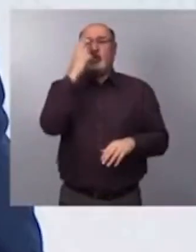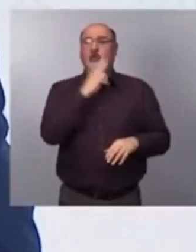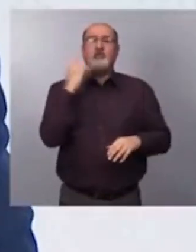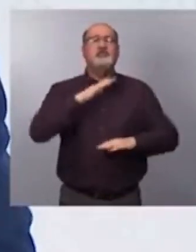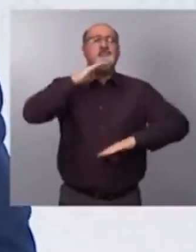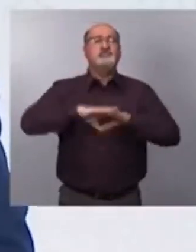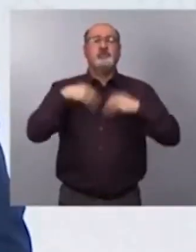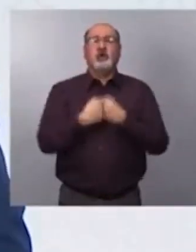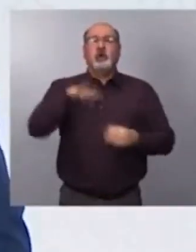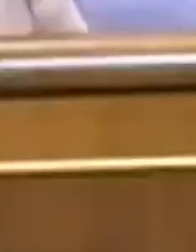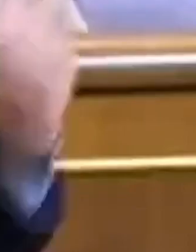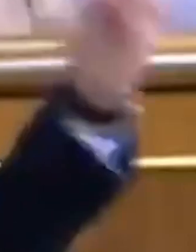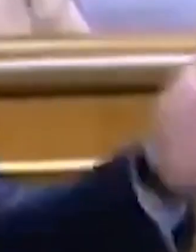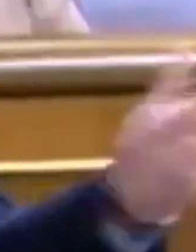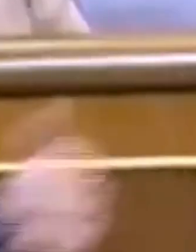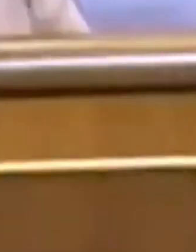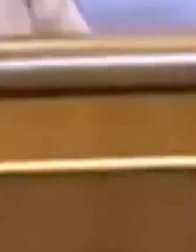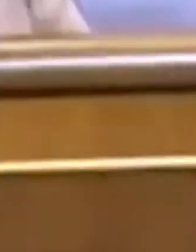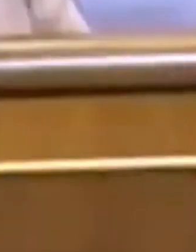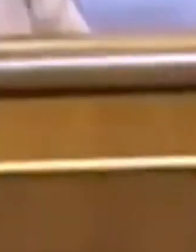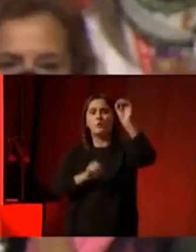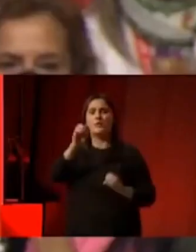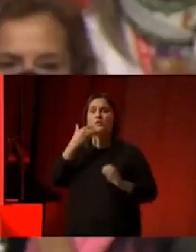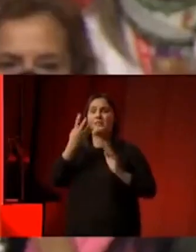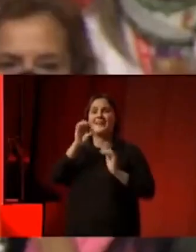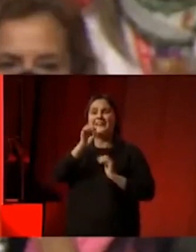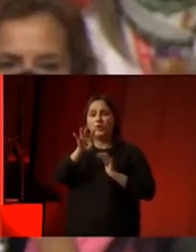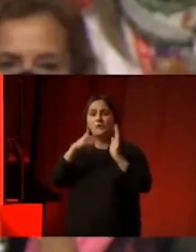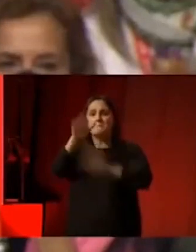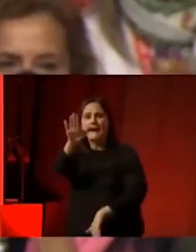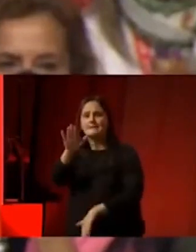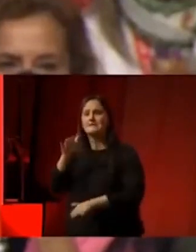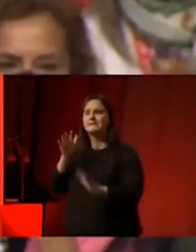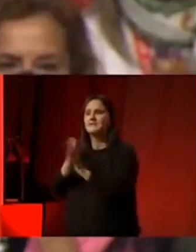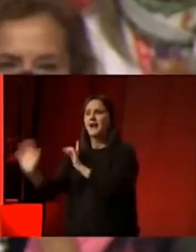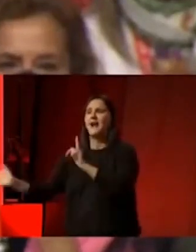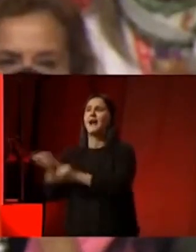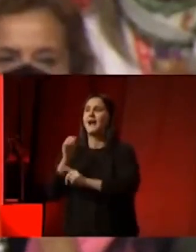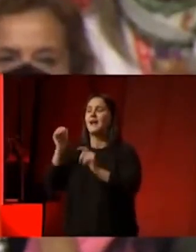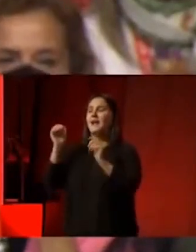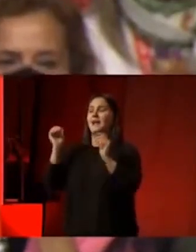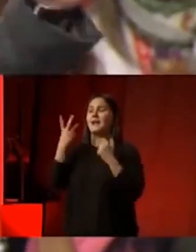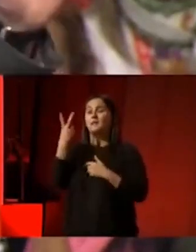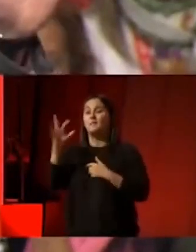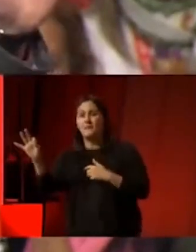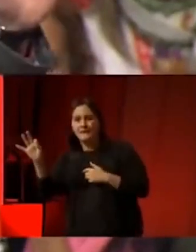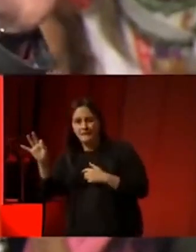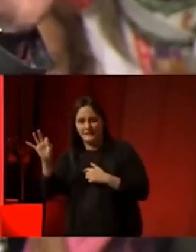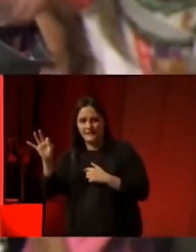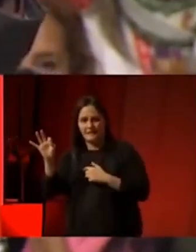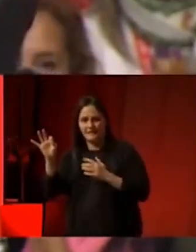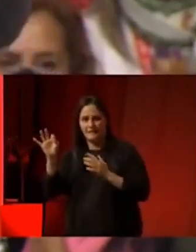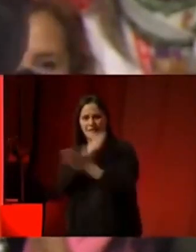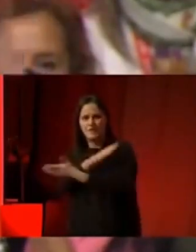42,7%. La realidad es que lideramos la vacunación. Hemos alcanzado 20 millones de compatriotas empleados, lo nunca ha visto.